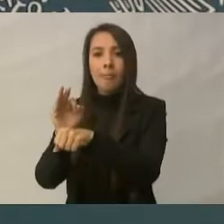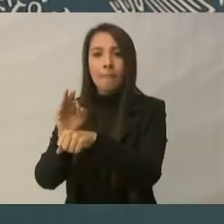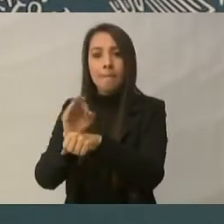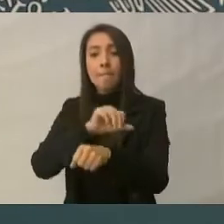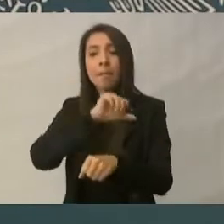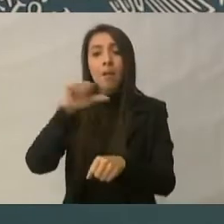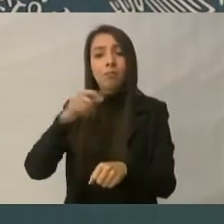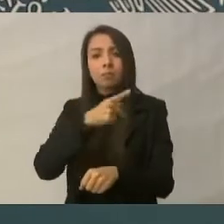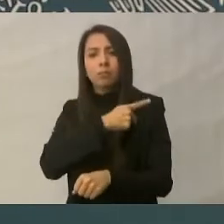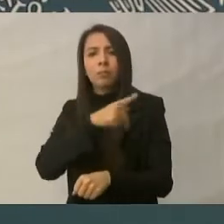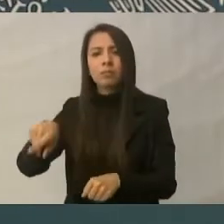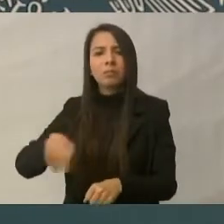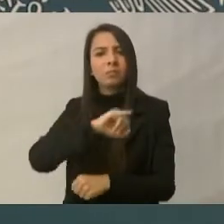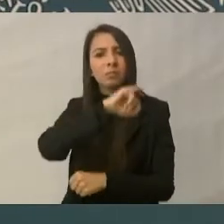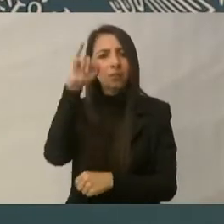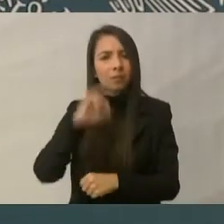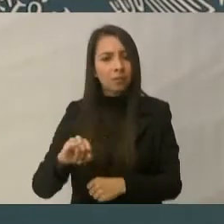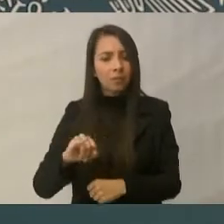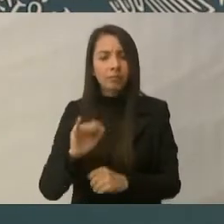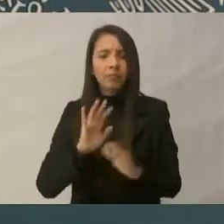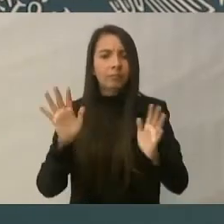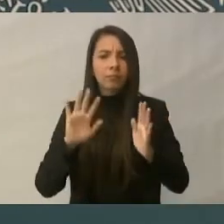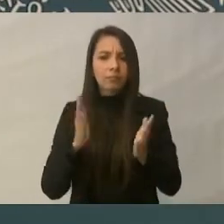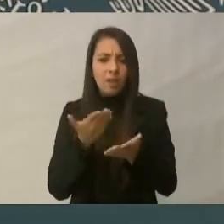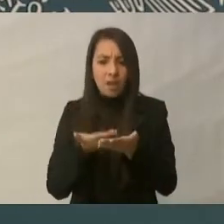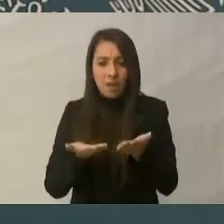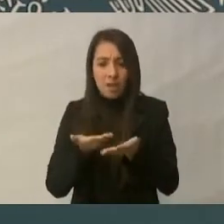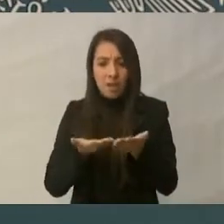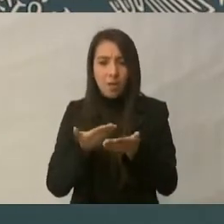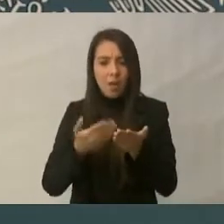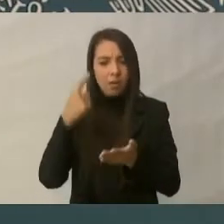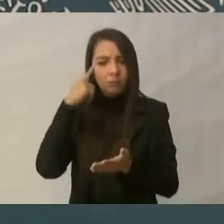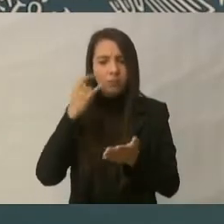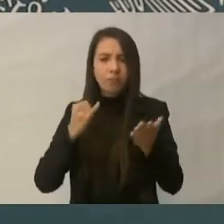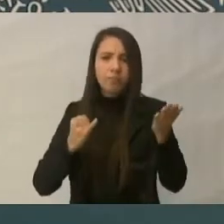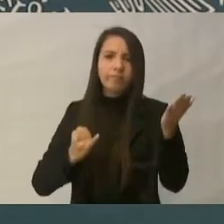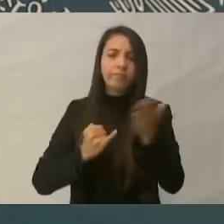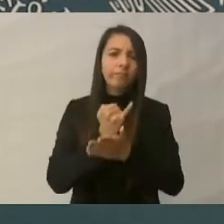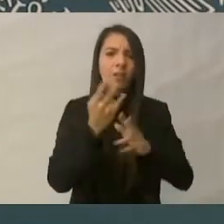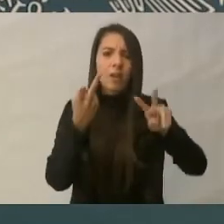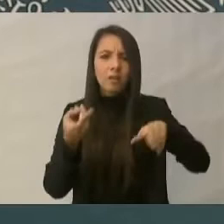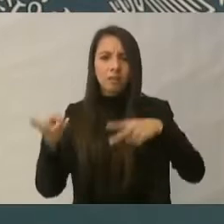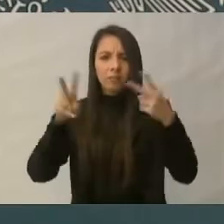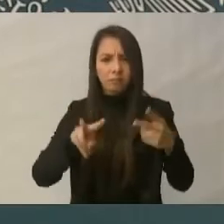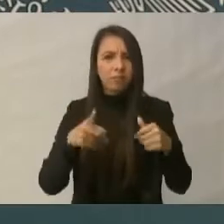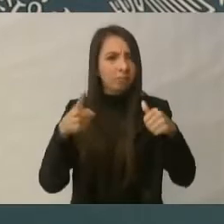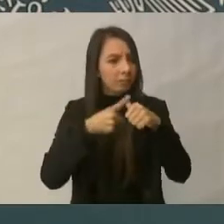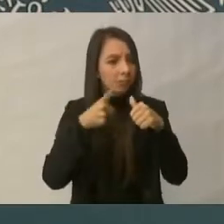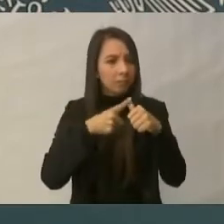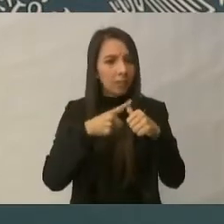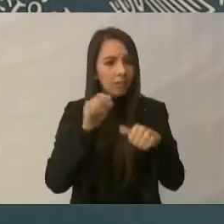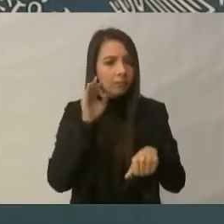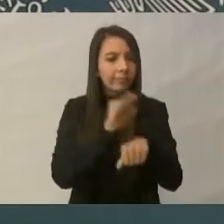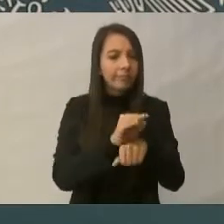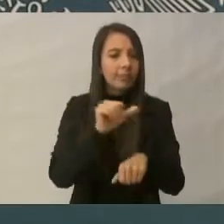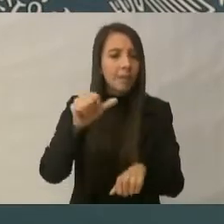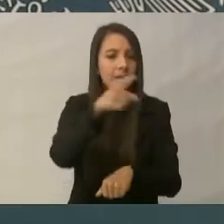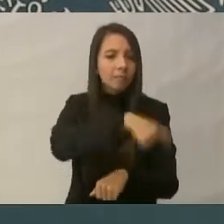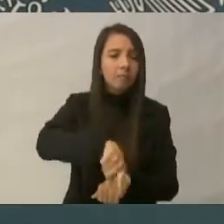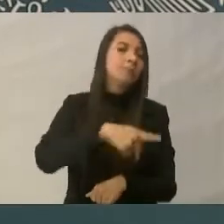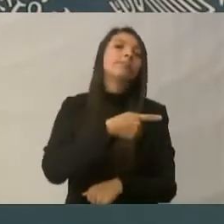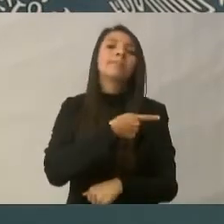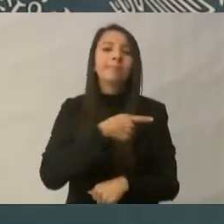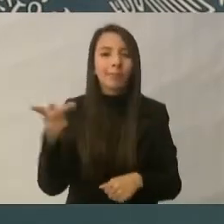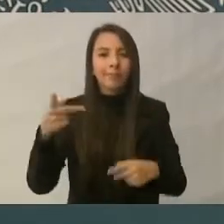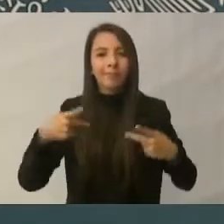el apoyo a la gente. Ahora que se decidió rescatar primero al pueblo y rescatar primero a los pobres,